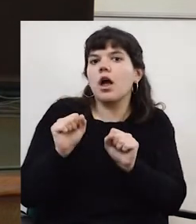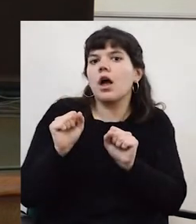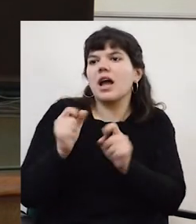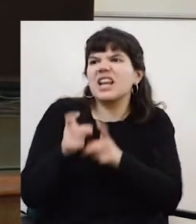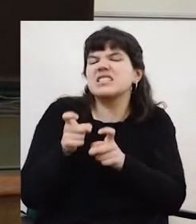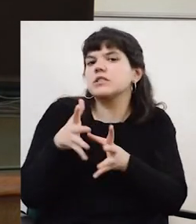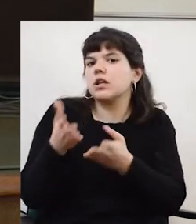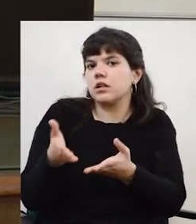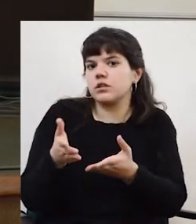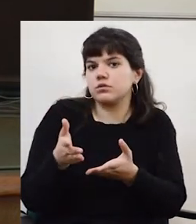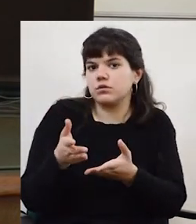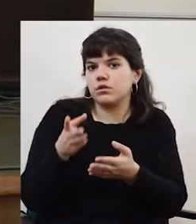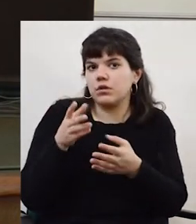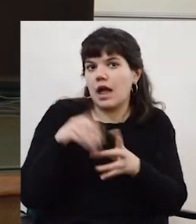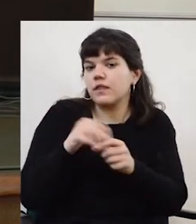que se necesitan.